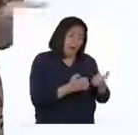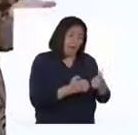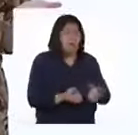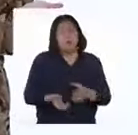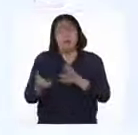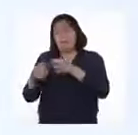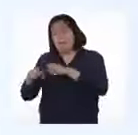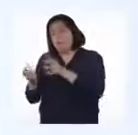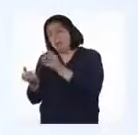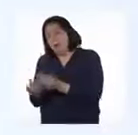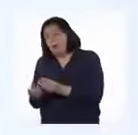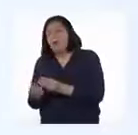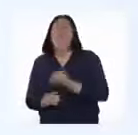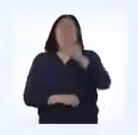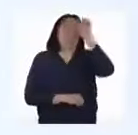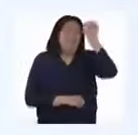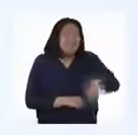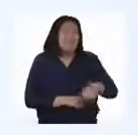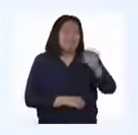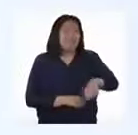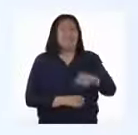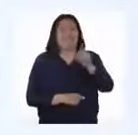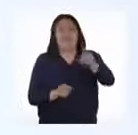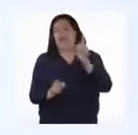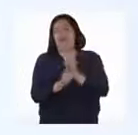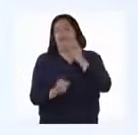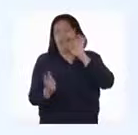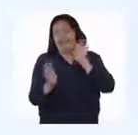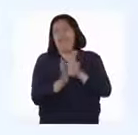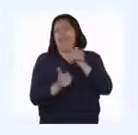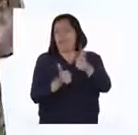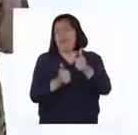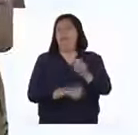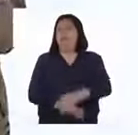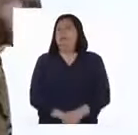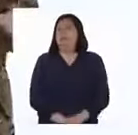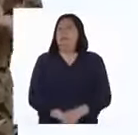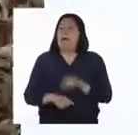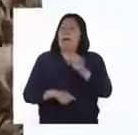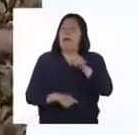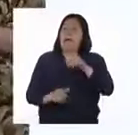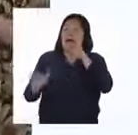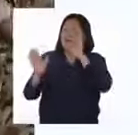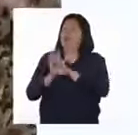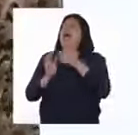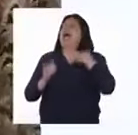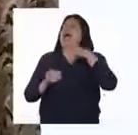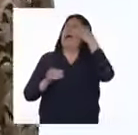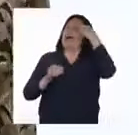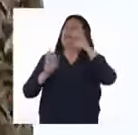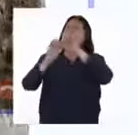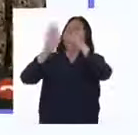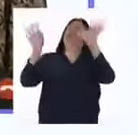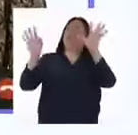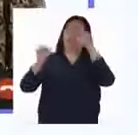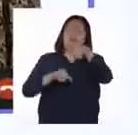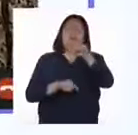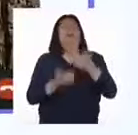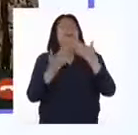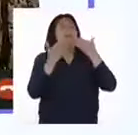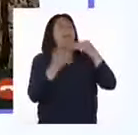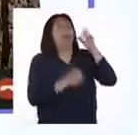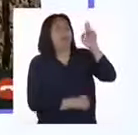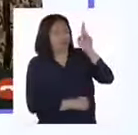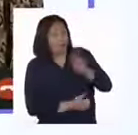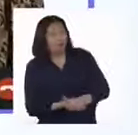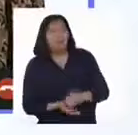necesitaré poca masa. Así es, ese es otro muy buen ejemplo, Patricia. Con estos ejemplos me ha quedado mucho más claro, profesor. Muchísimas